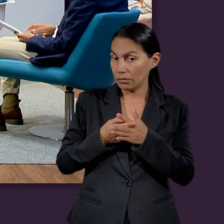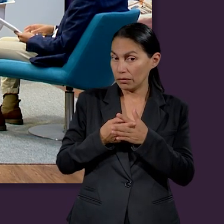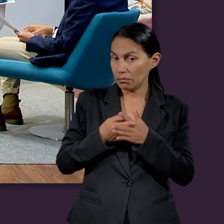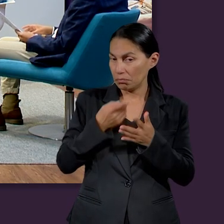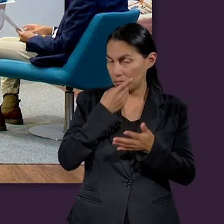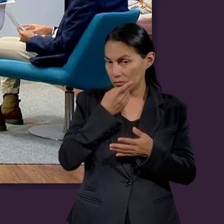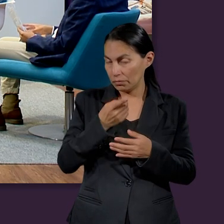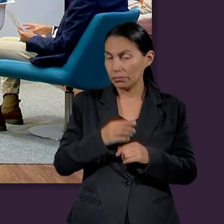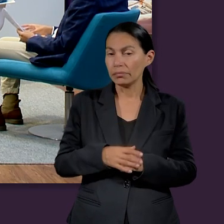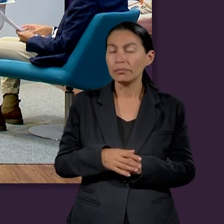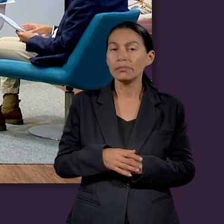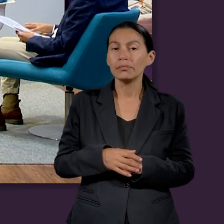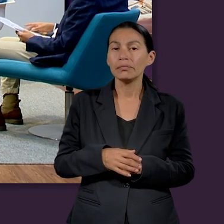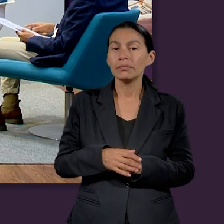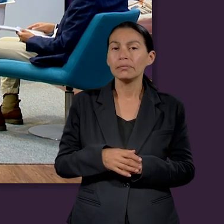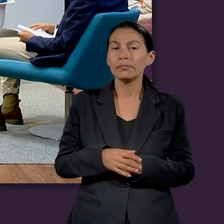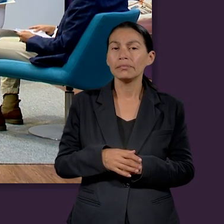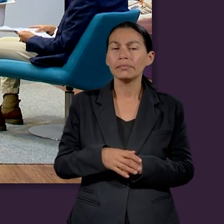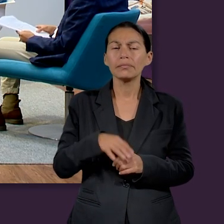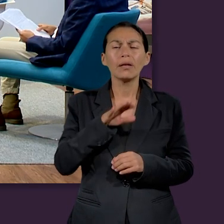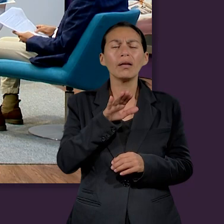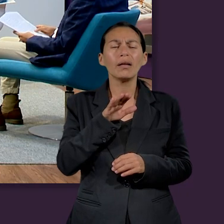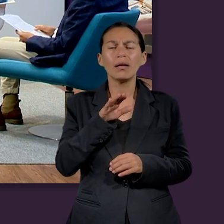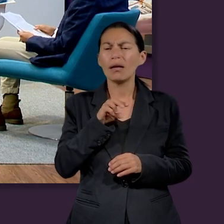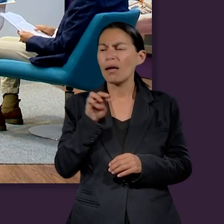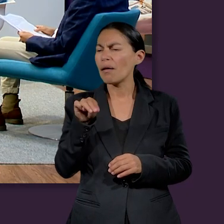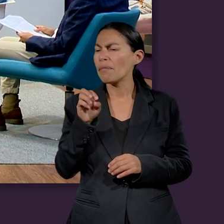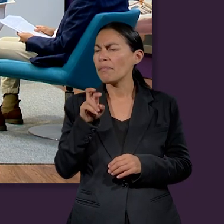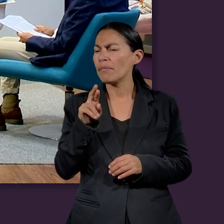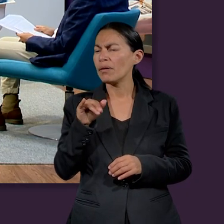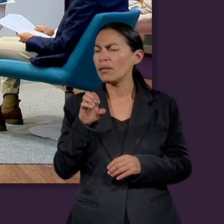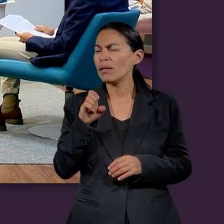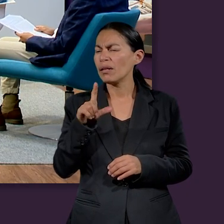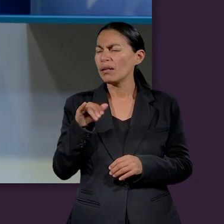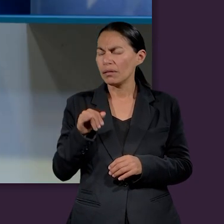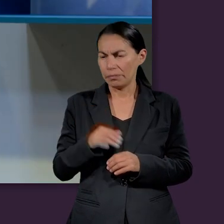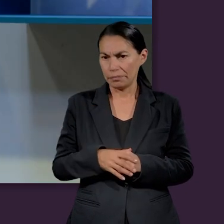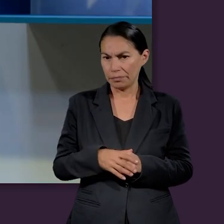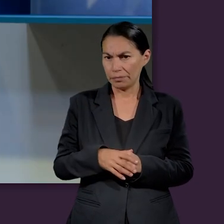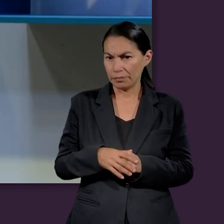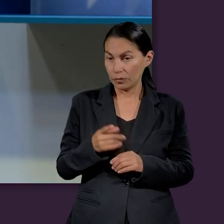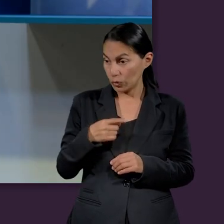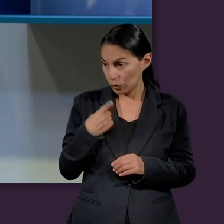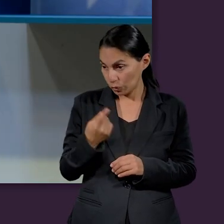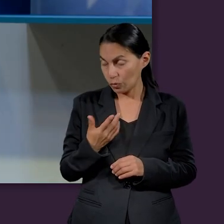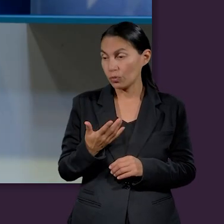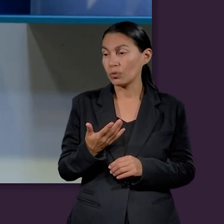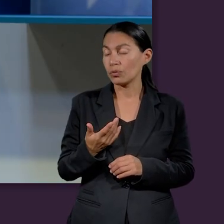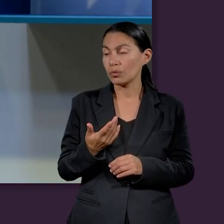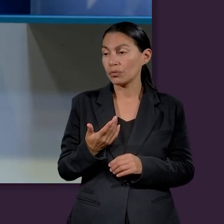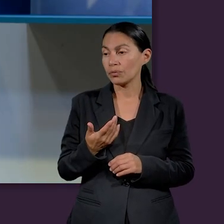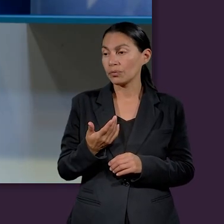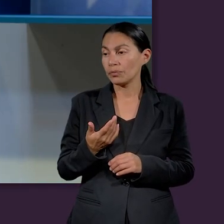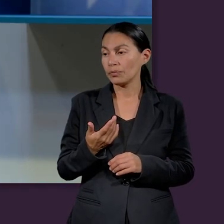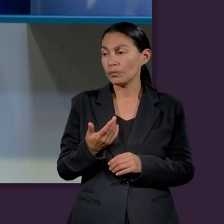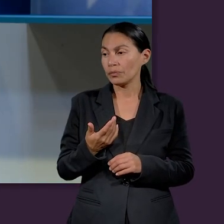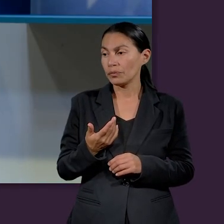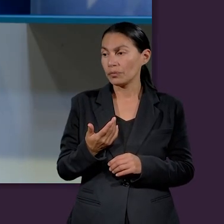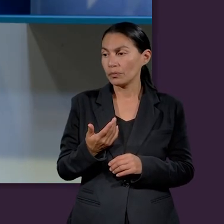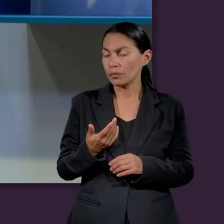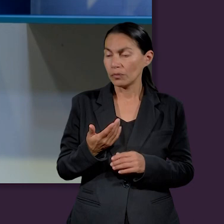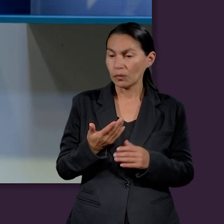al inicio. Entonces, Marieli, para poder nosotros empezar